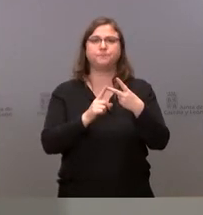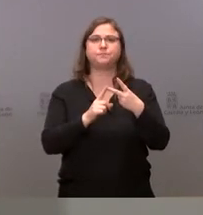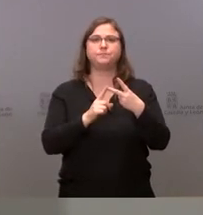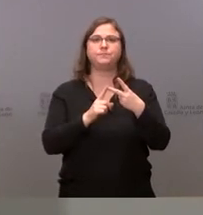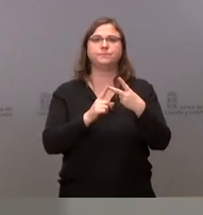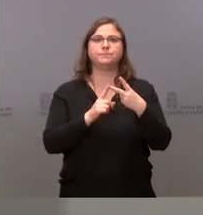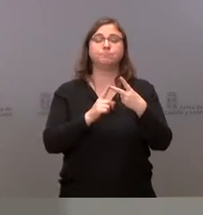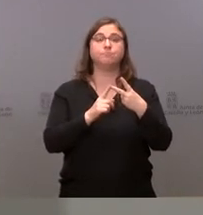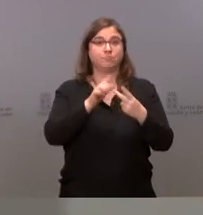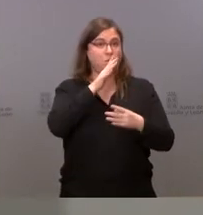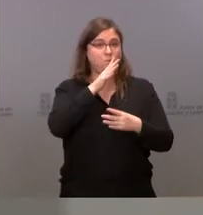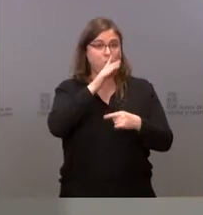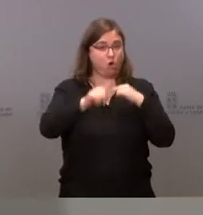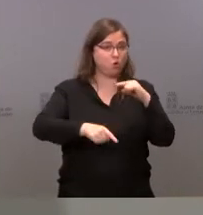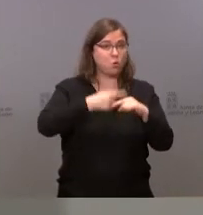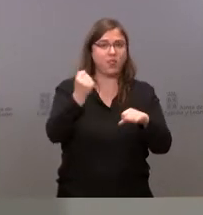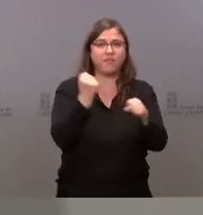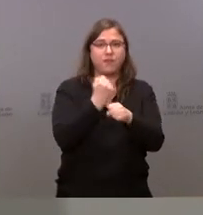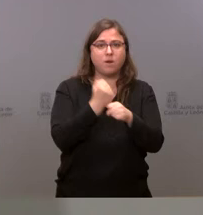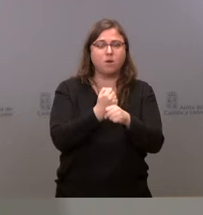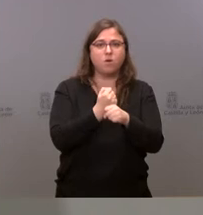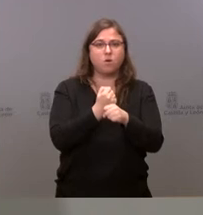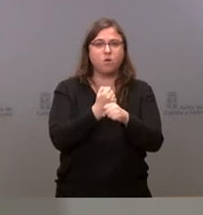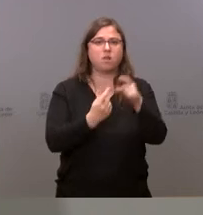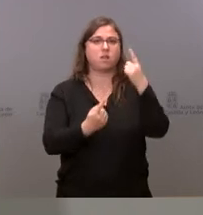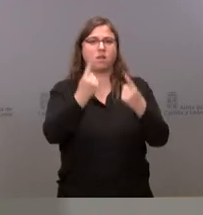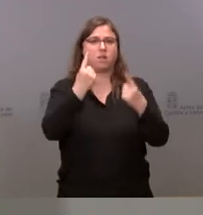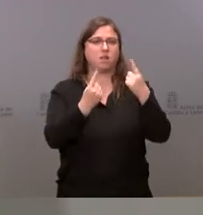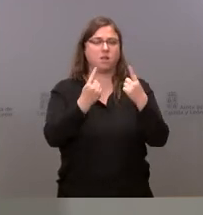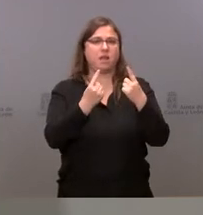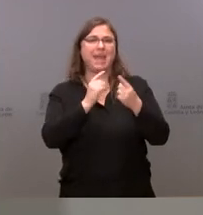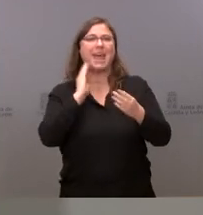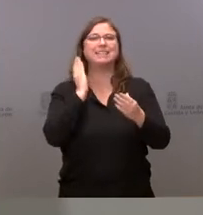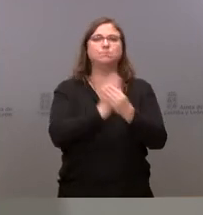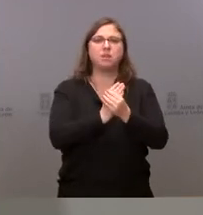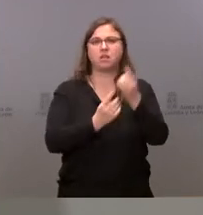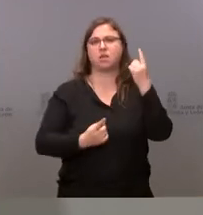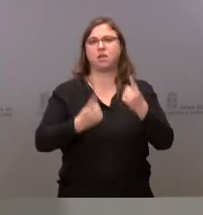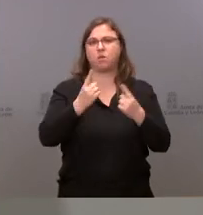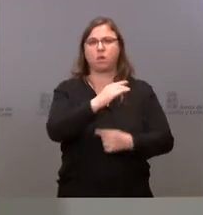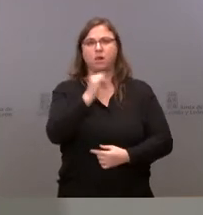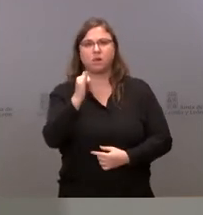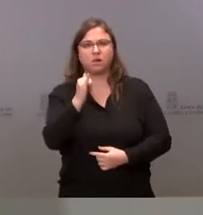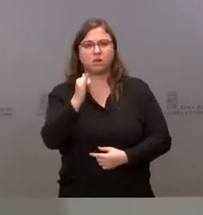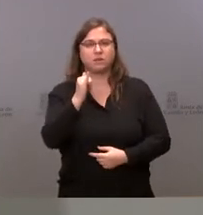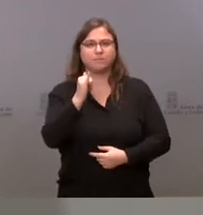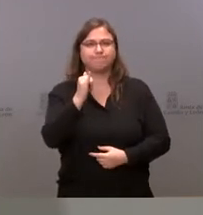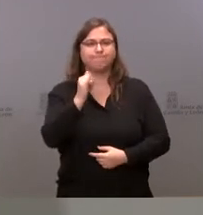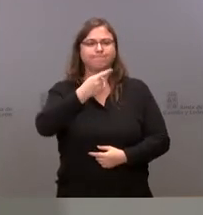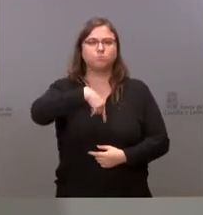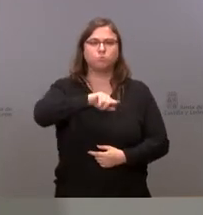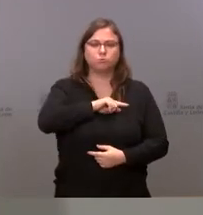como consecuencia de ese trabajo, hay algunos expedientes relevantes que estamos